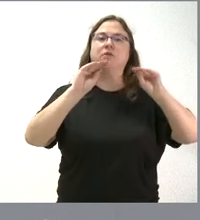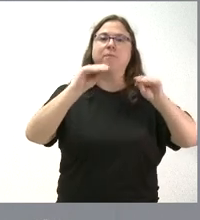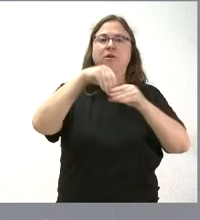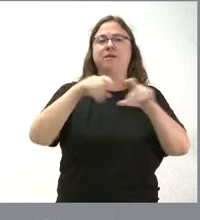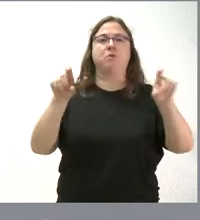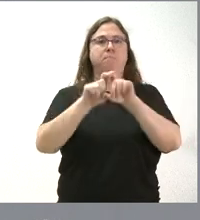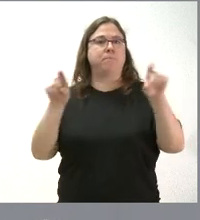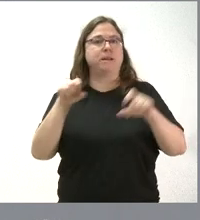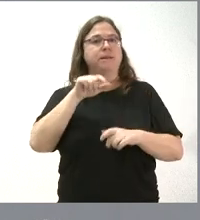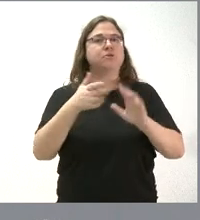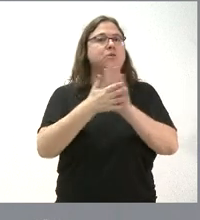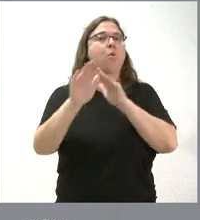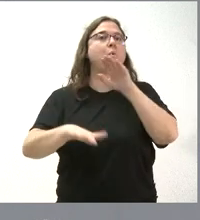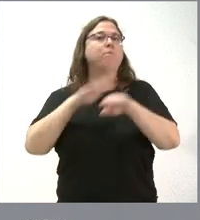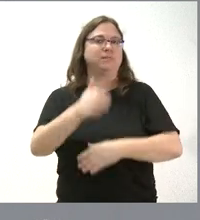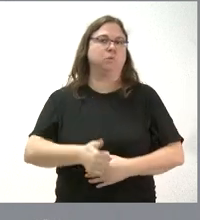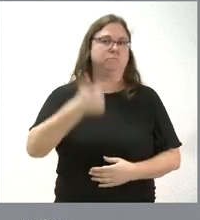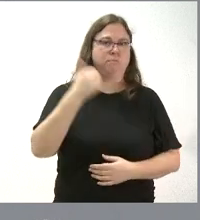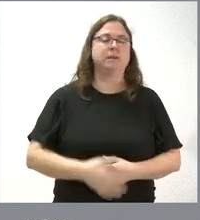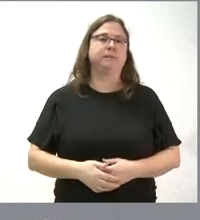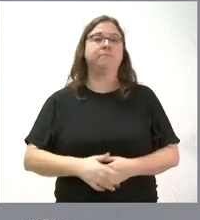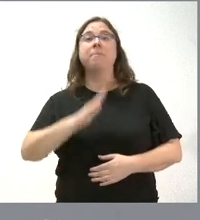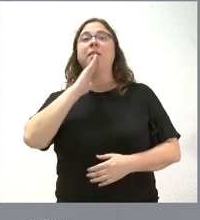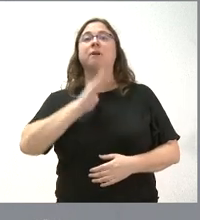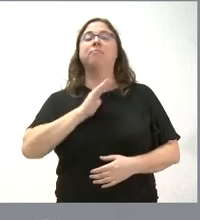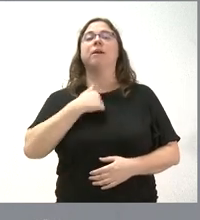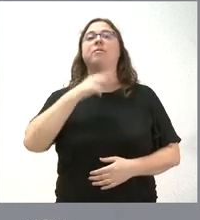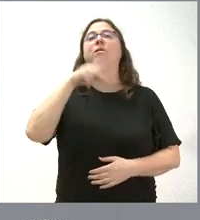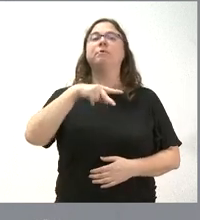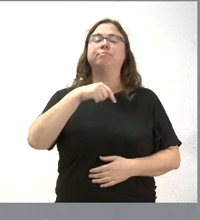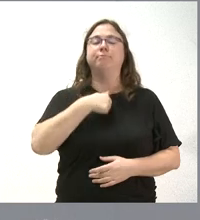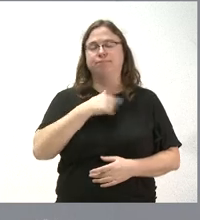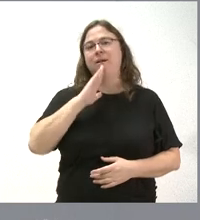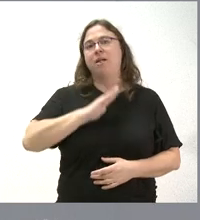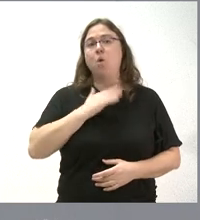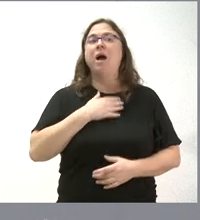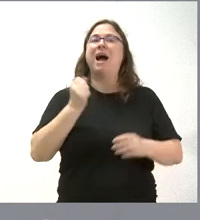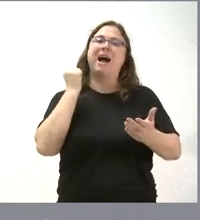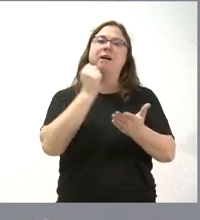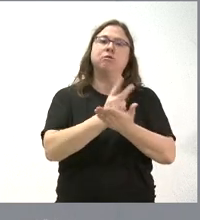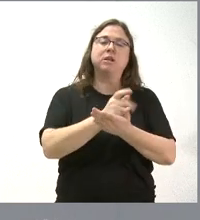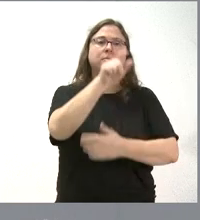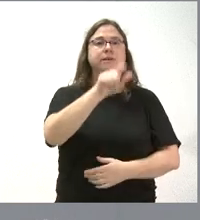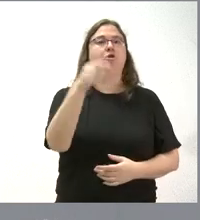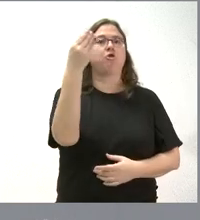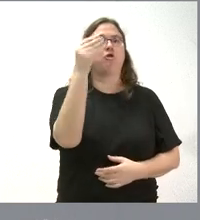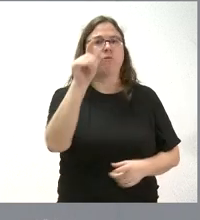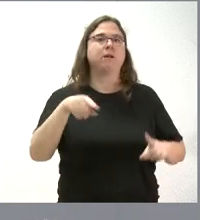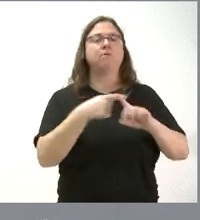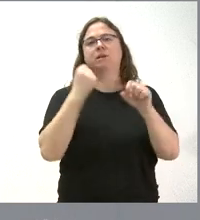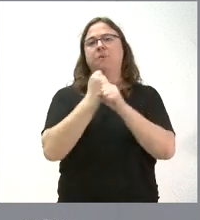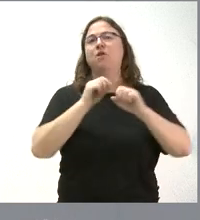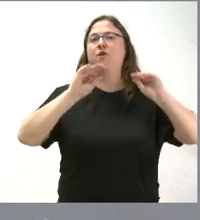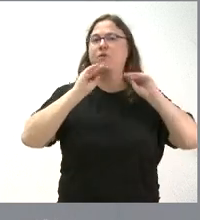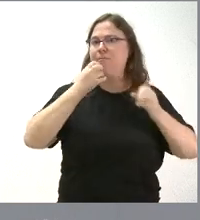empresas. Esto es un paso más en esa dirección que nos parece muy oportuno. Es una apuesta, lógicamente, por jóvenes y trabajadores bien formados, bien preparados